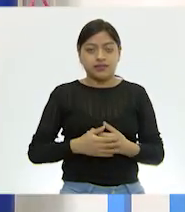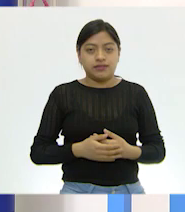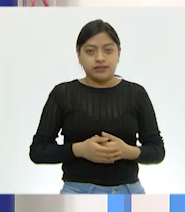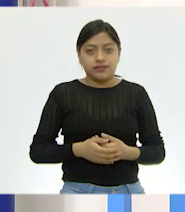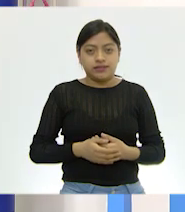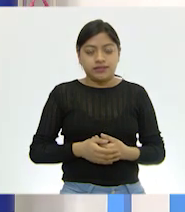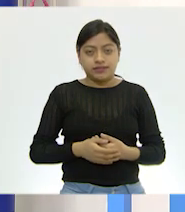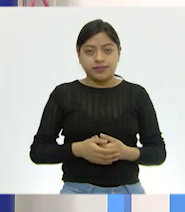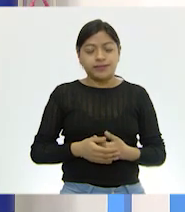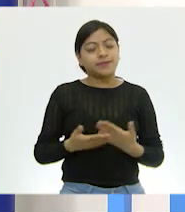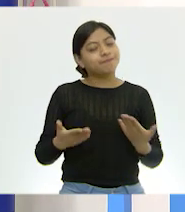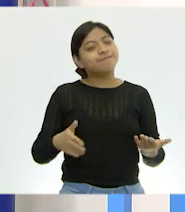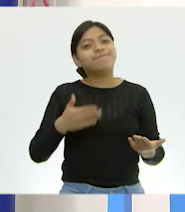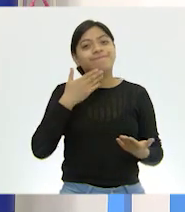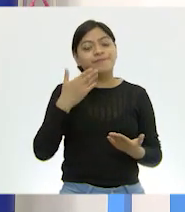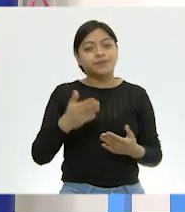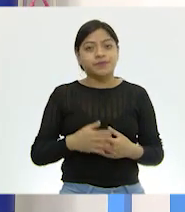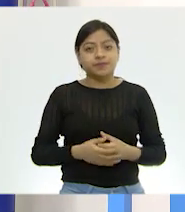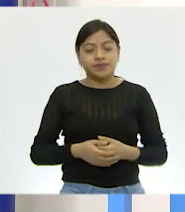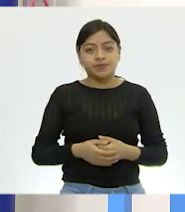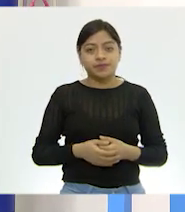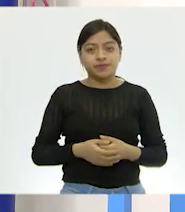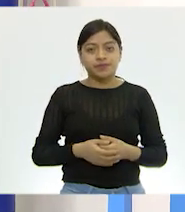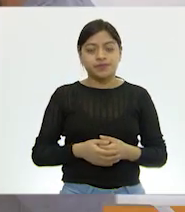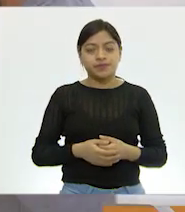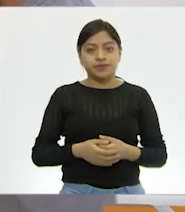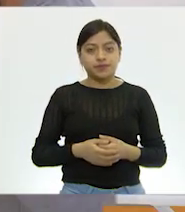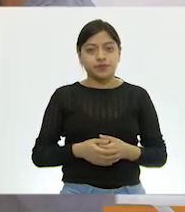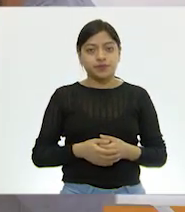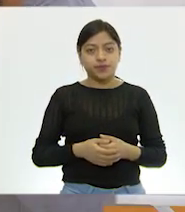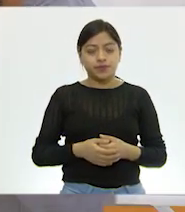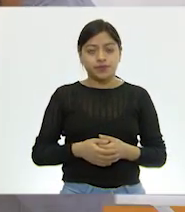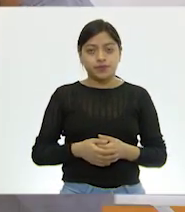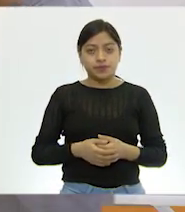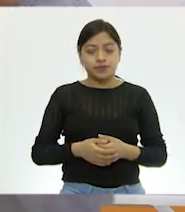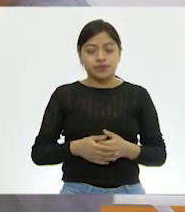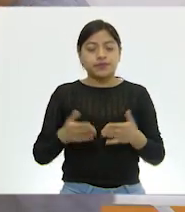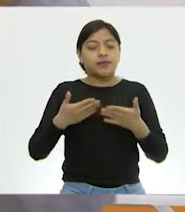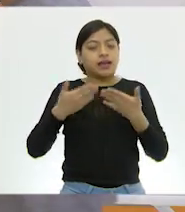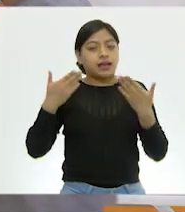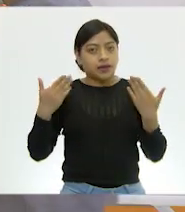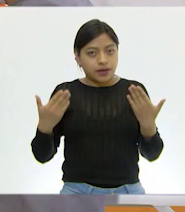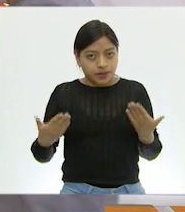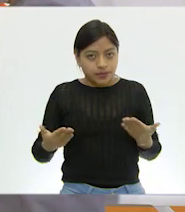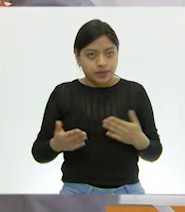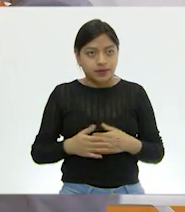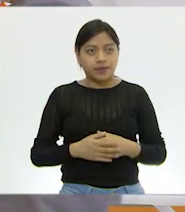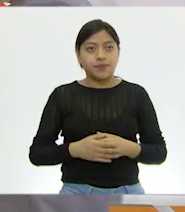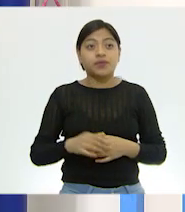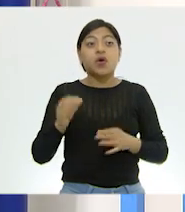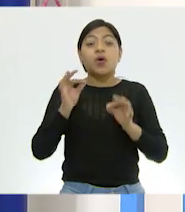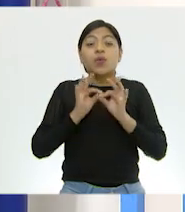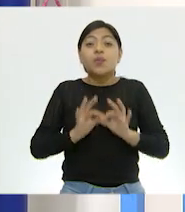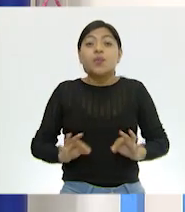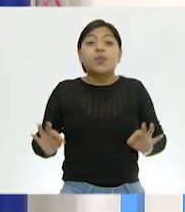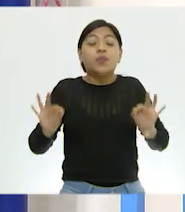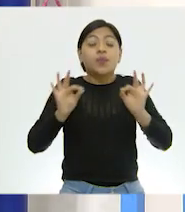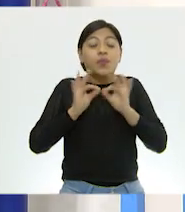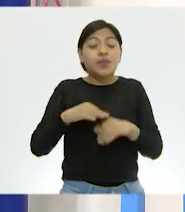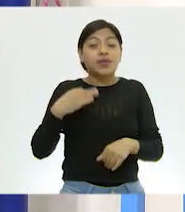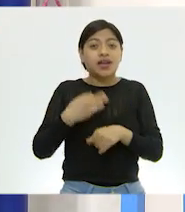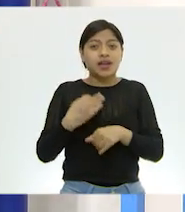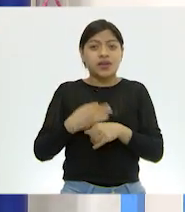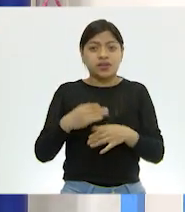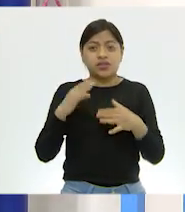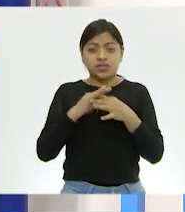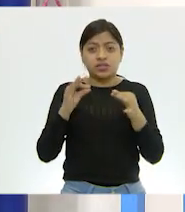Listo. Muy bien. Entonces, lo voy a poner por aquí. Muy bien. Ahora, algo más que es importante rescatar, antes